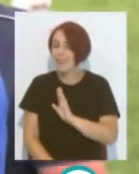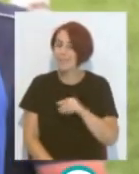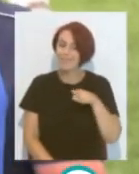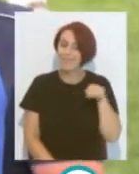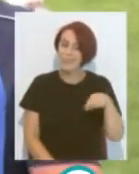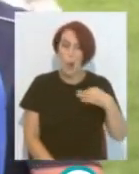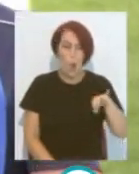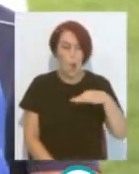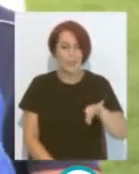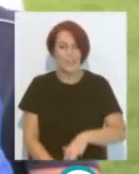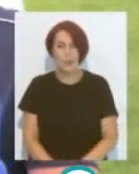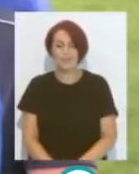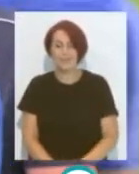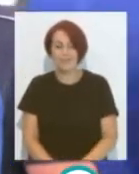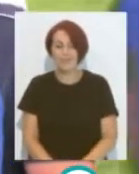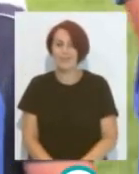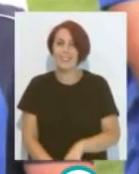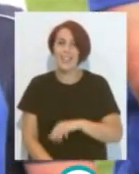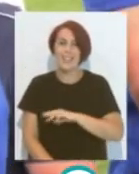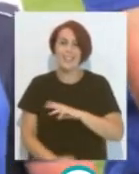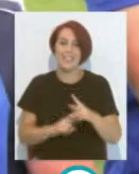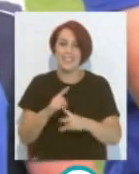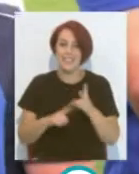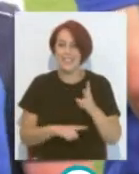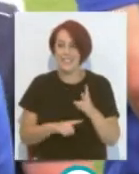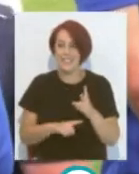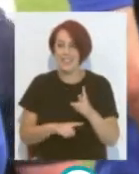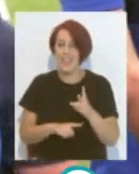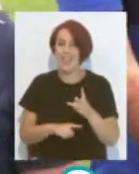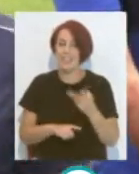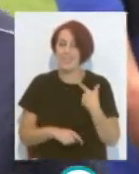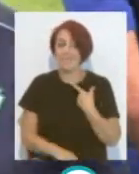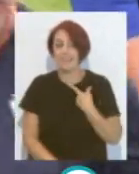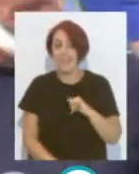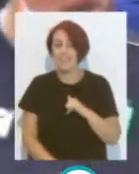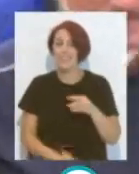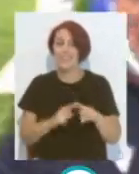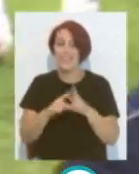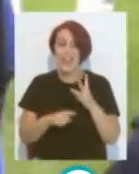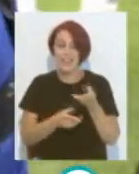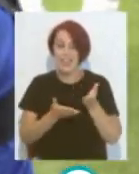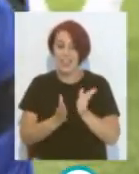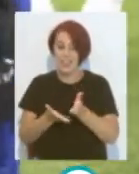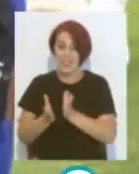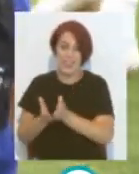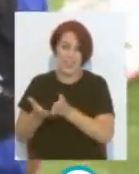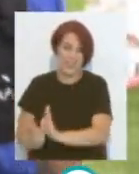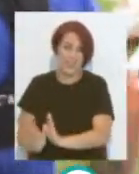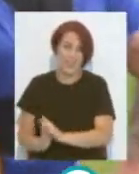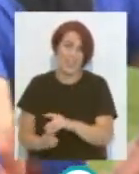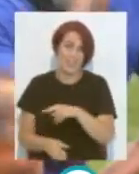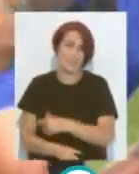solo Y no creo Que vuelva Hay tres Que tiene ahí Tres retoños Y